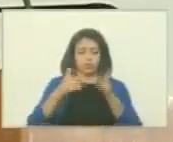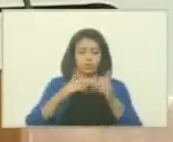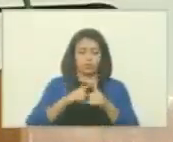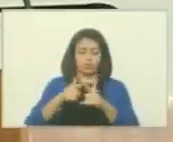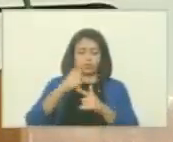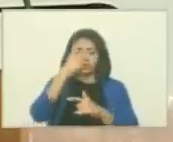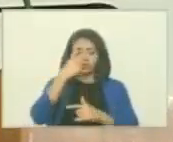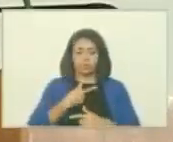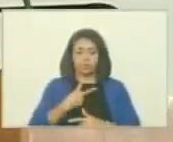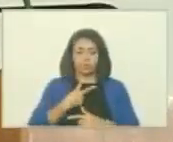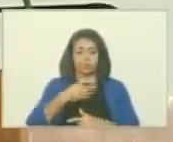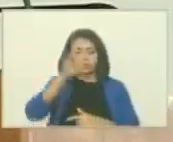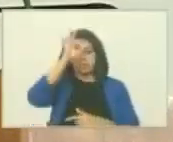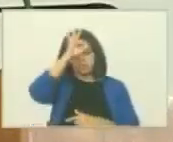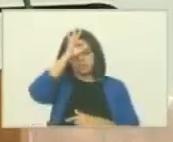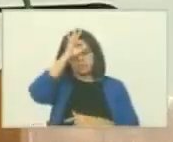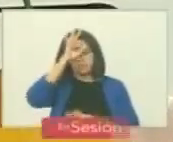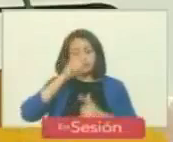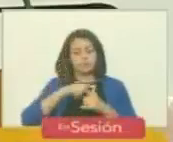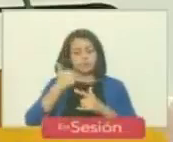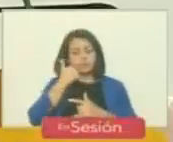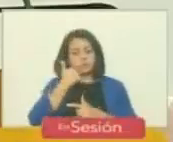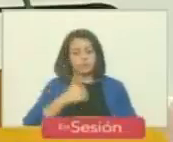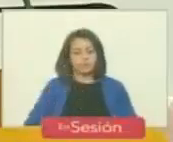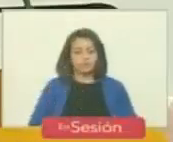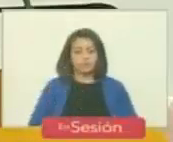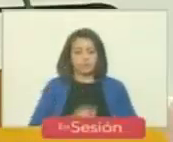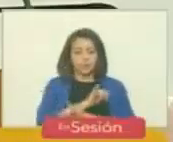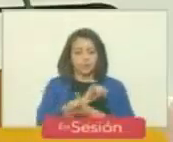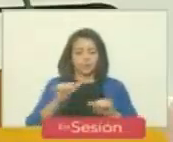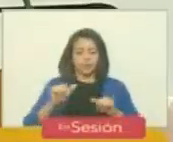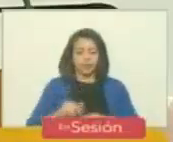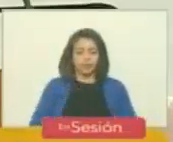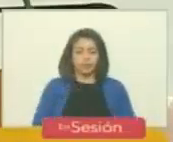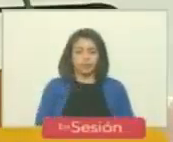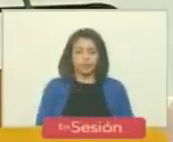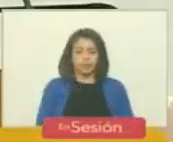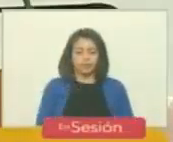pobreza, la ignorancia y la enfermedad. Fin de la cita.